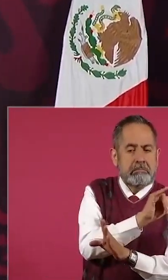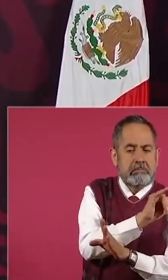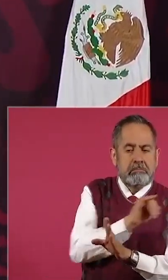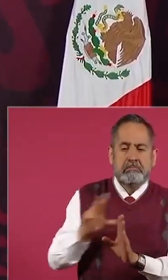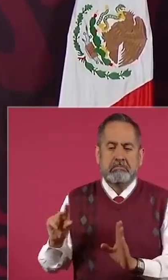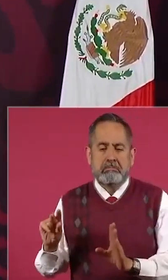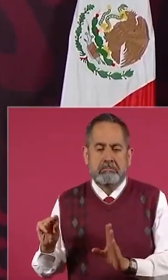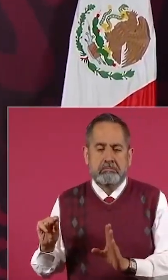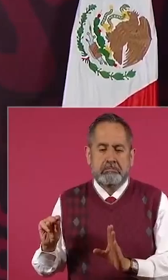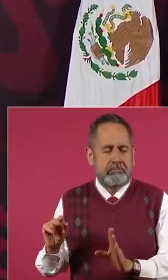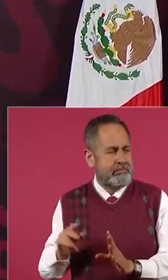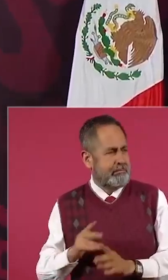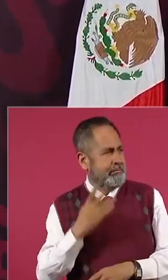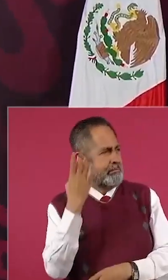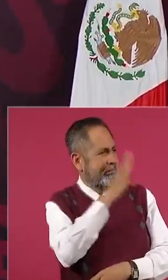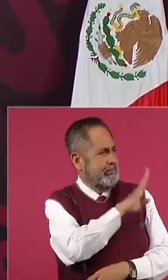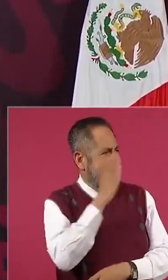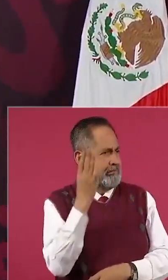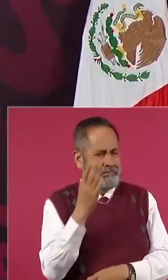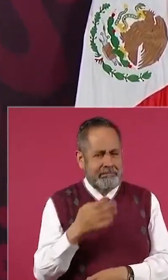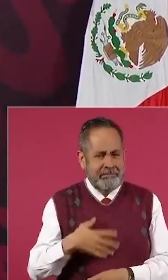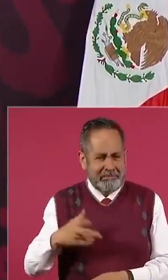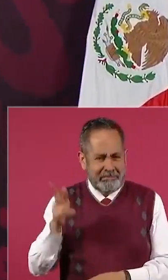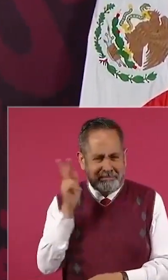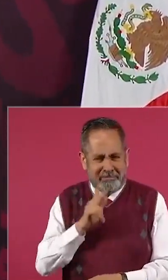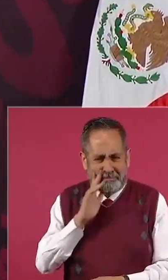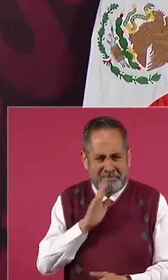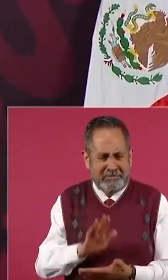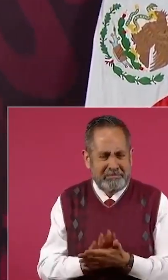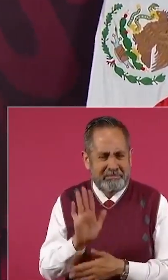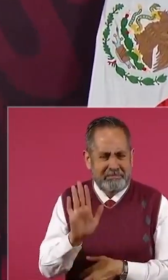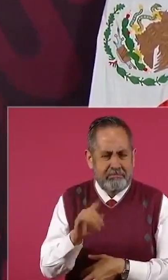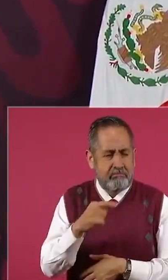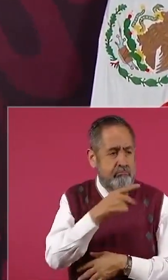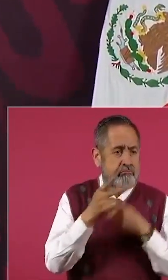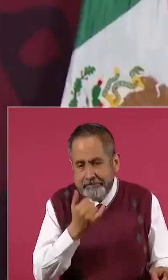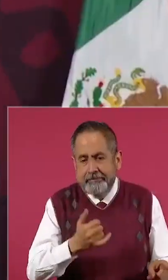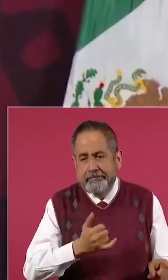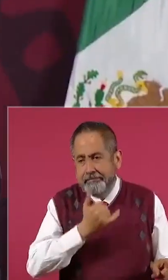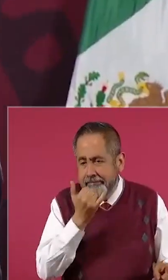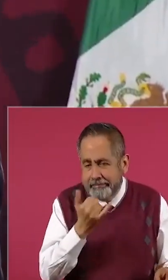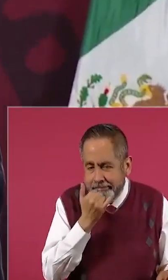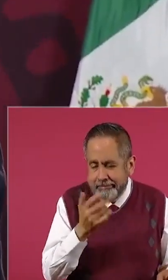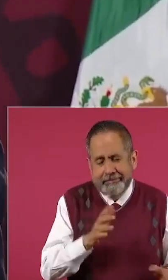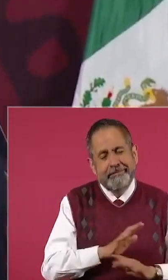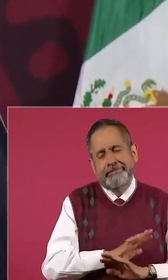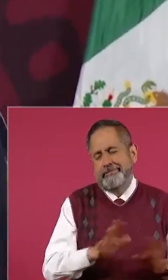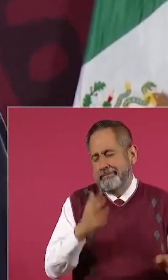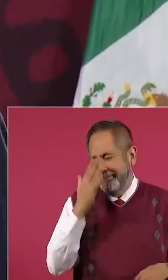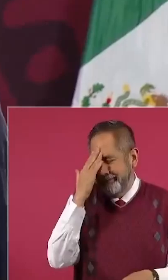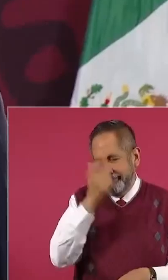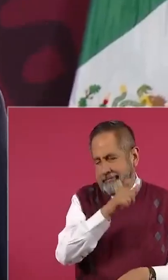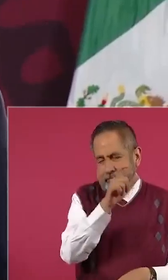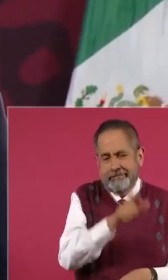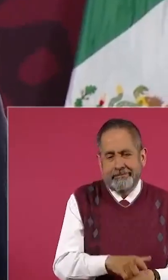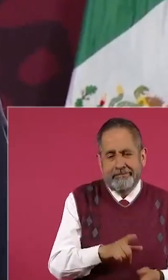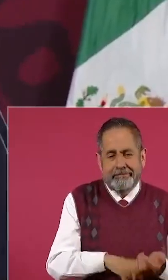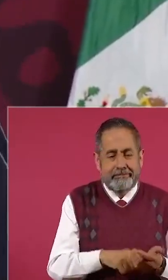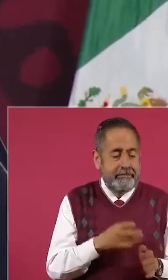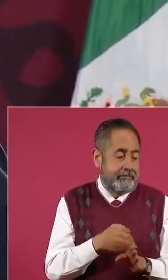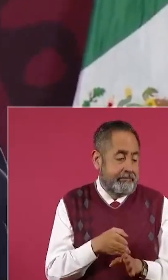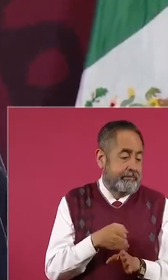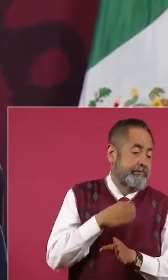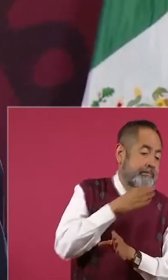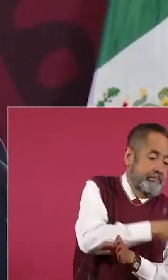Pero se puede constatar en sus declaraciones sobre qué dijo antes